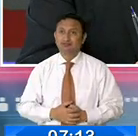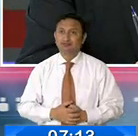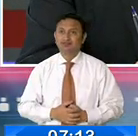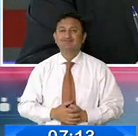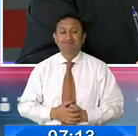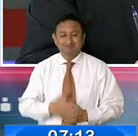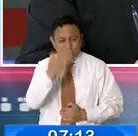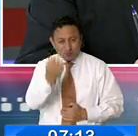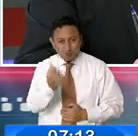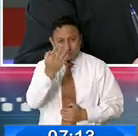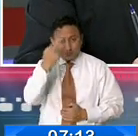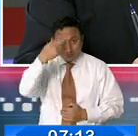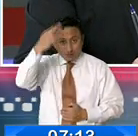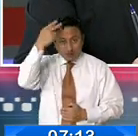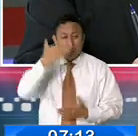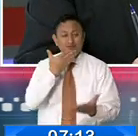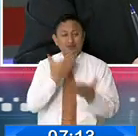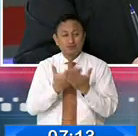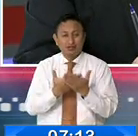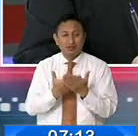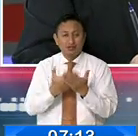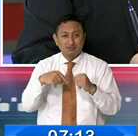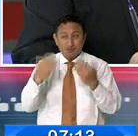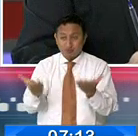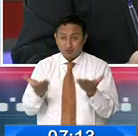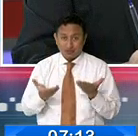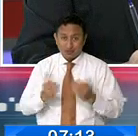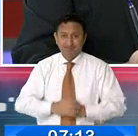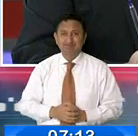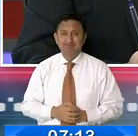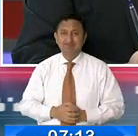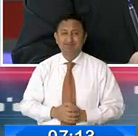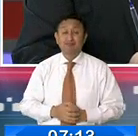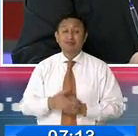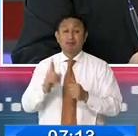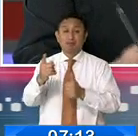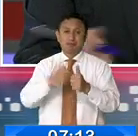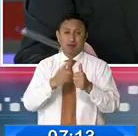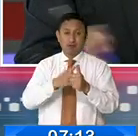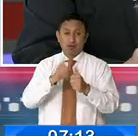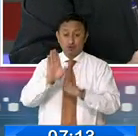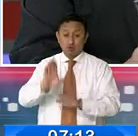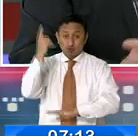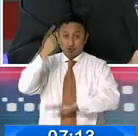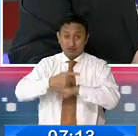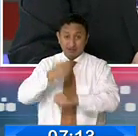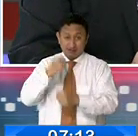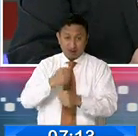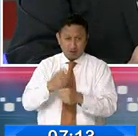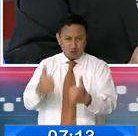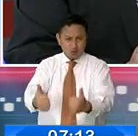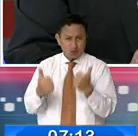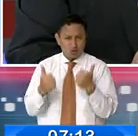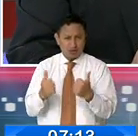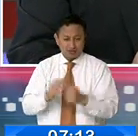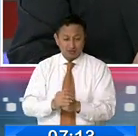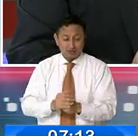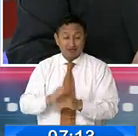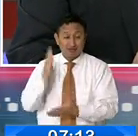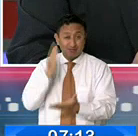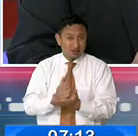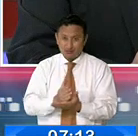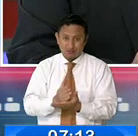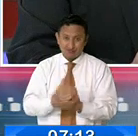Buenos días, Roberto. Muchísimas gracias por el espacio. Bueno, desearle que el día de trabajo sea fuerte. Sé que ustedes, en cambio, no paran.